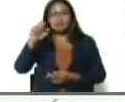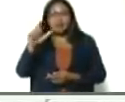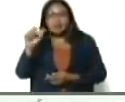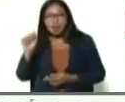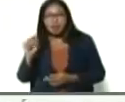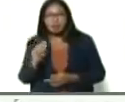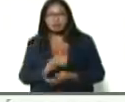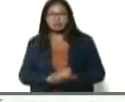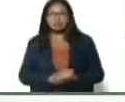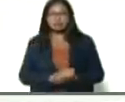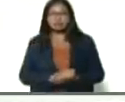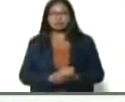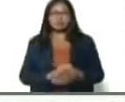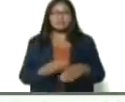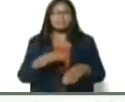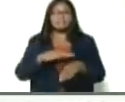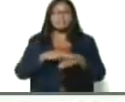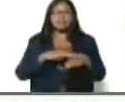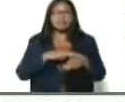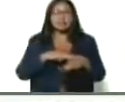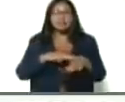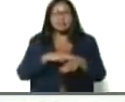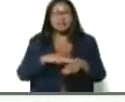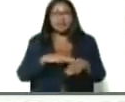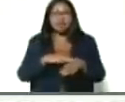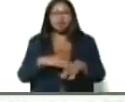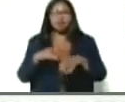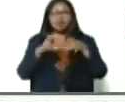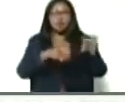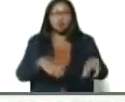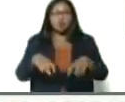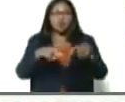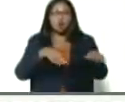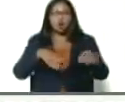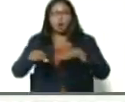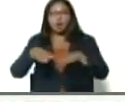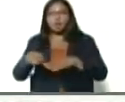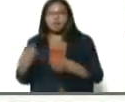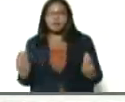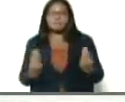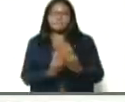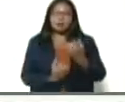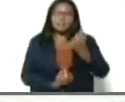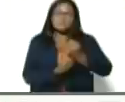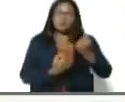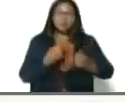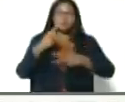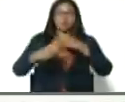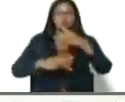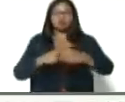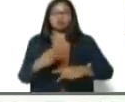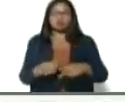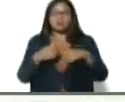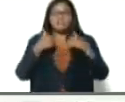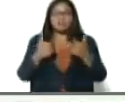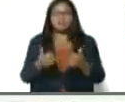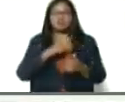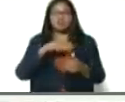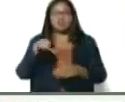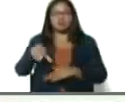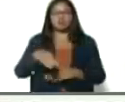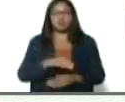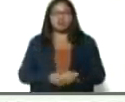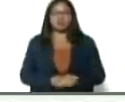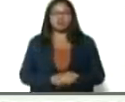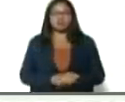autoridad única, Ministerio de Agricultura y Agrocoge, desde la mano, para llevar adelante la producción de nuestro Estado. Así